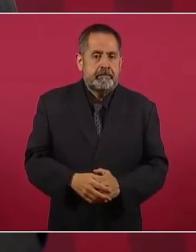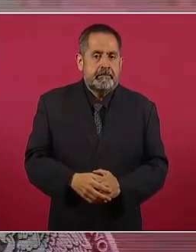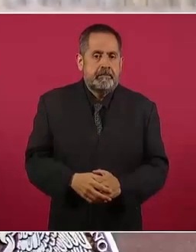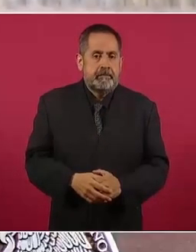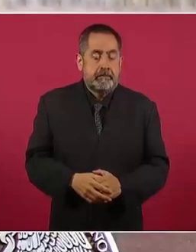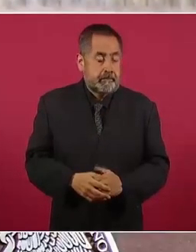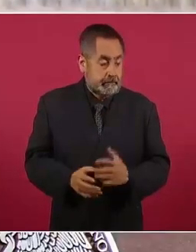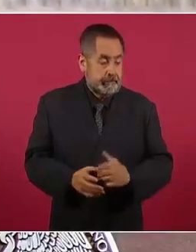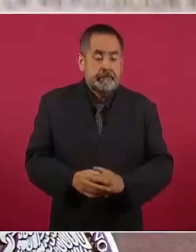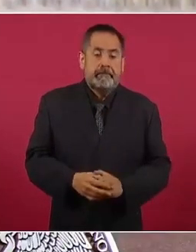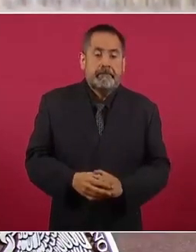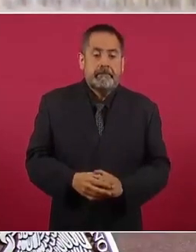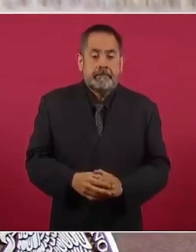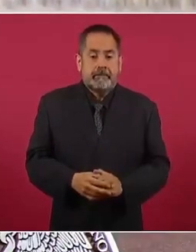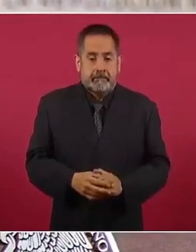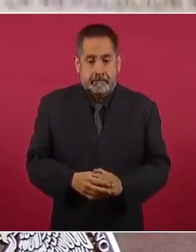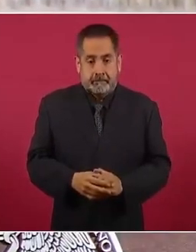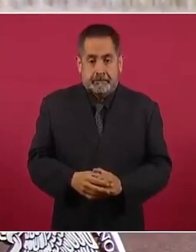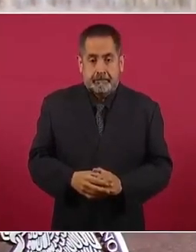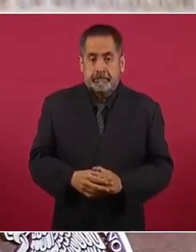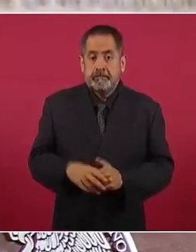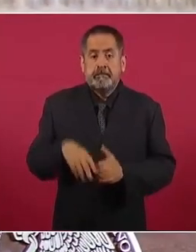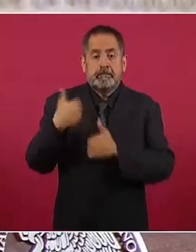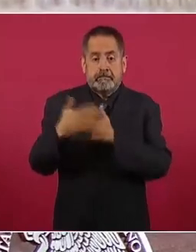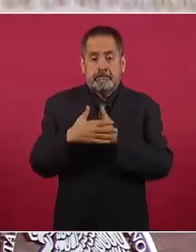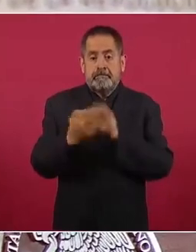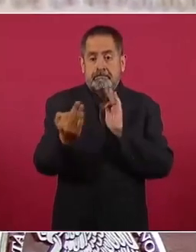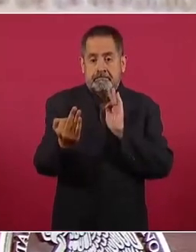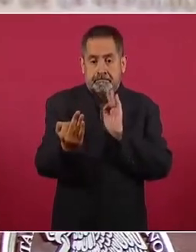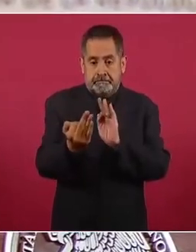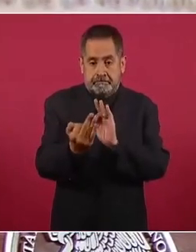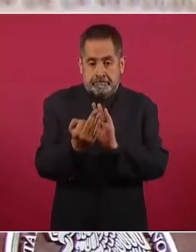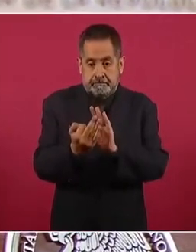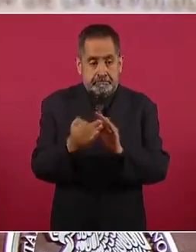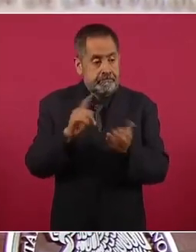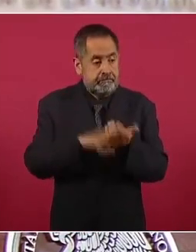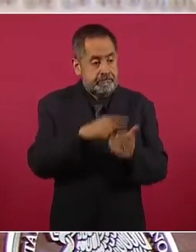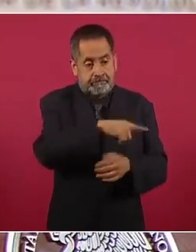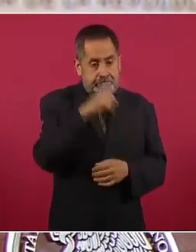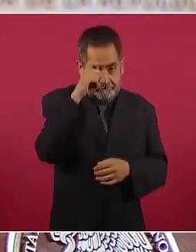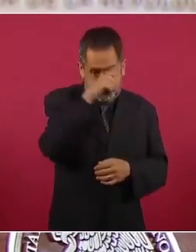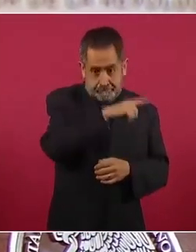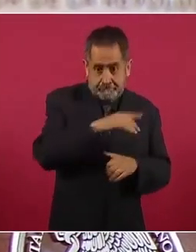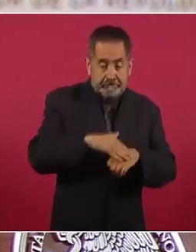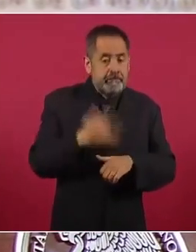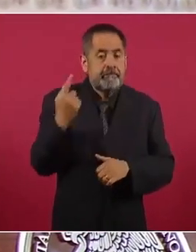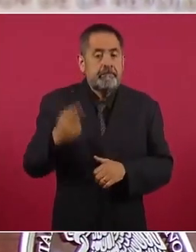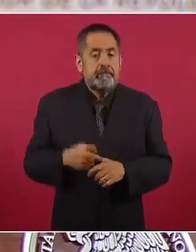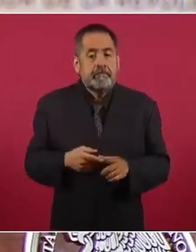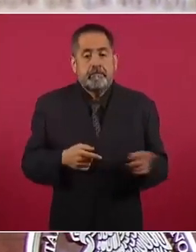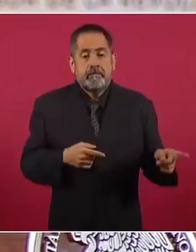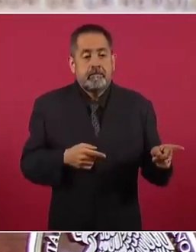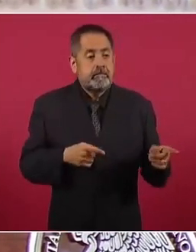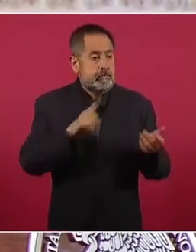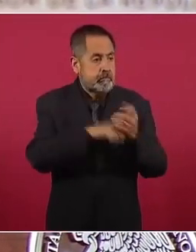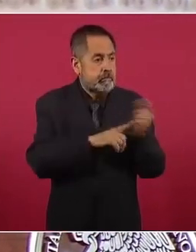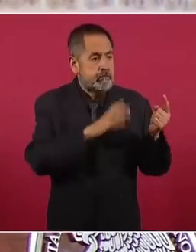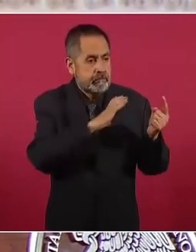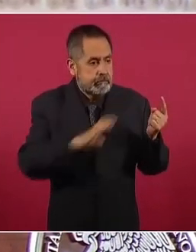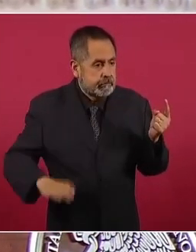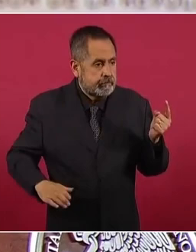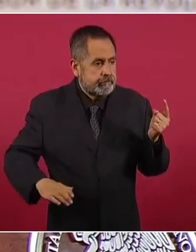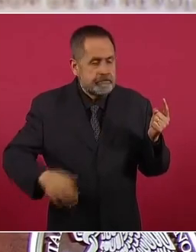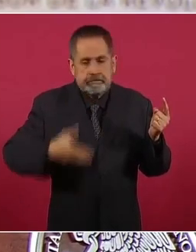Y ya va a ser más difícil hacia adelante, porque tienen muchos candidatos